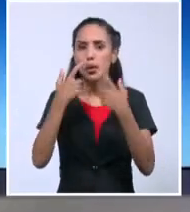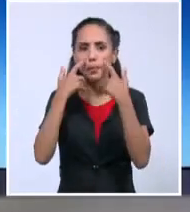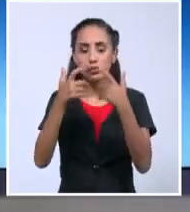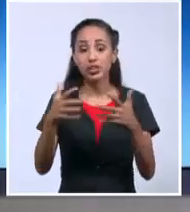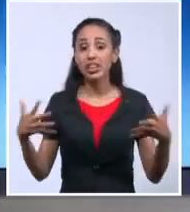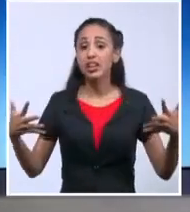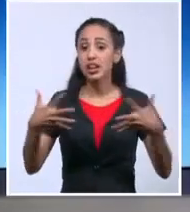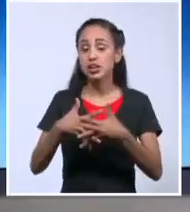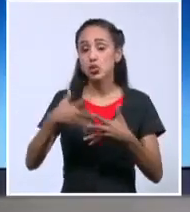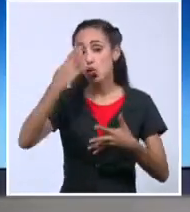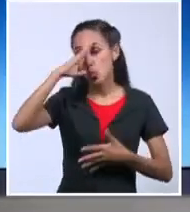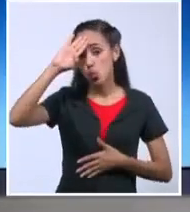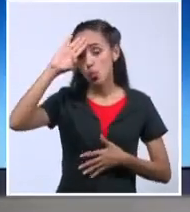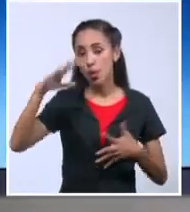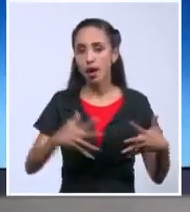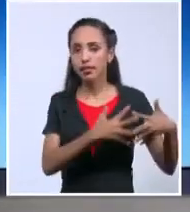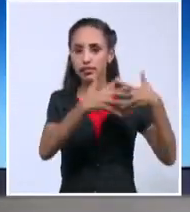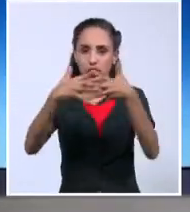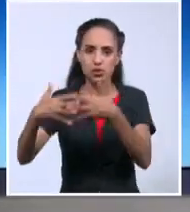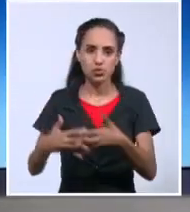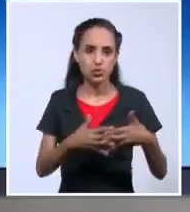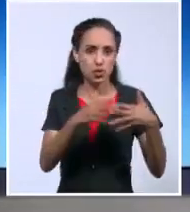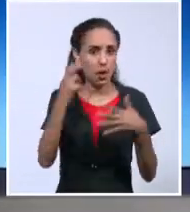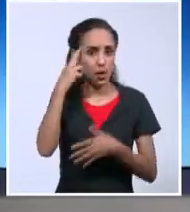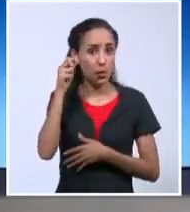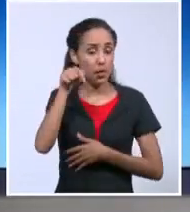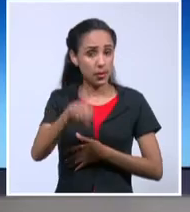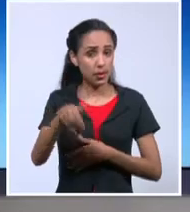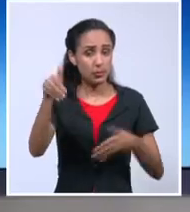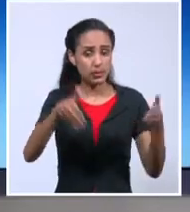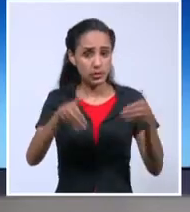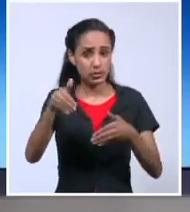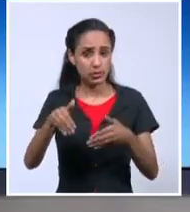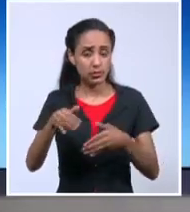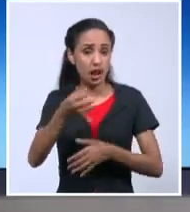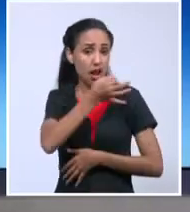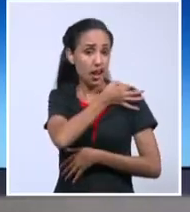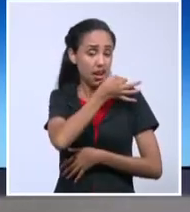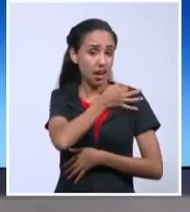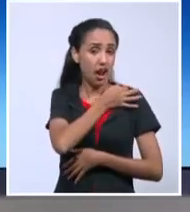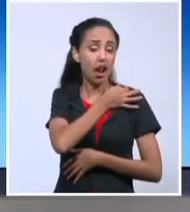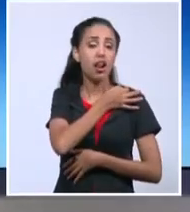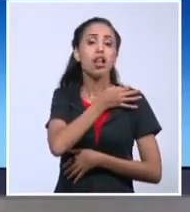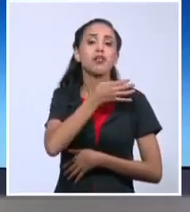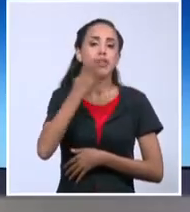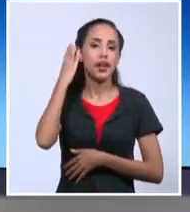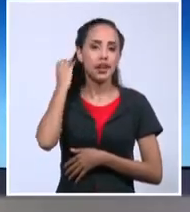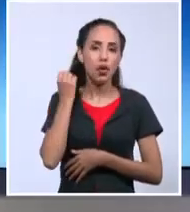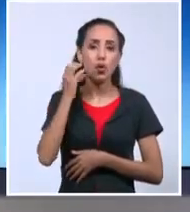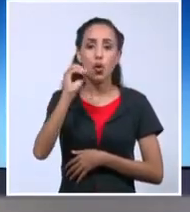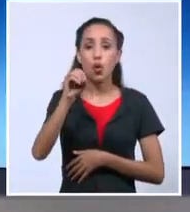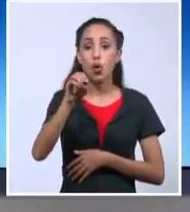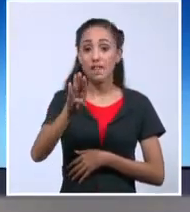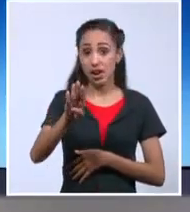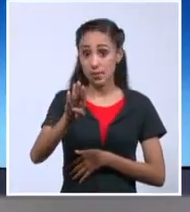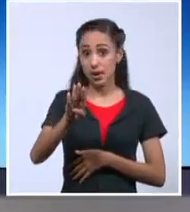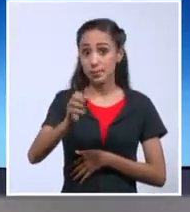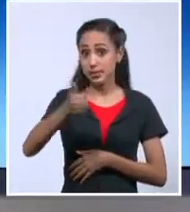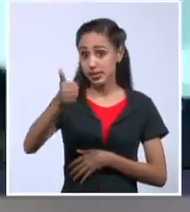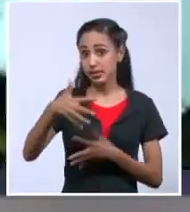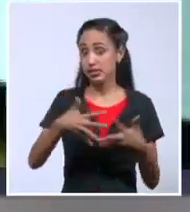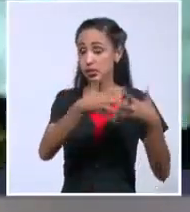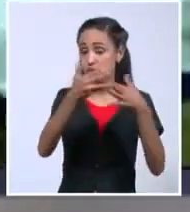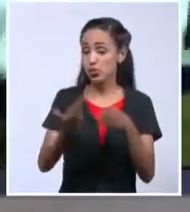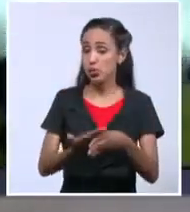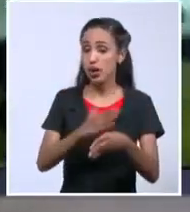Cuba y Estados Unidos. Recuerden que allí se encontrarían, lo hicieron el general de ejército Raúl Castro y Barack Obama. Allí participó,